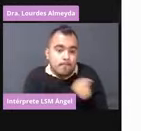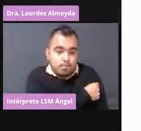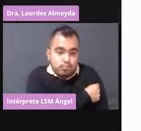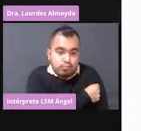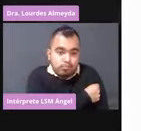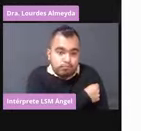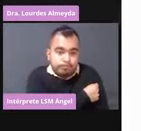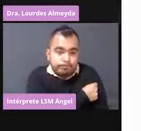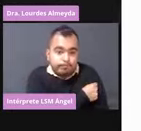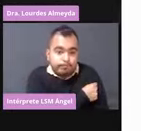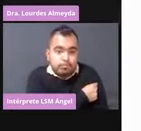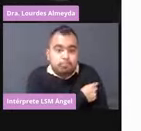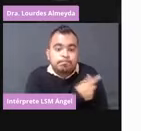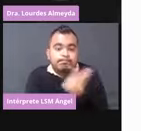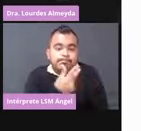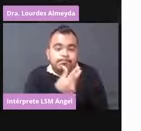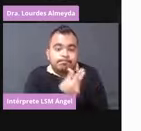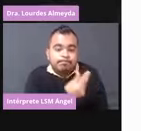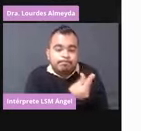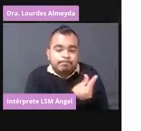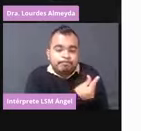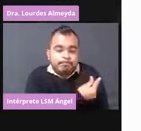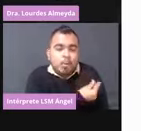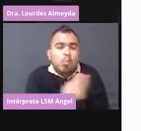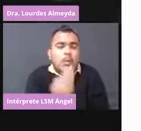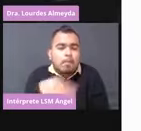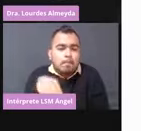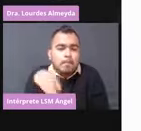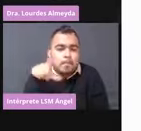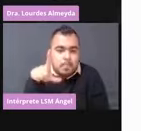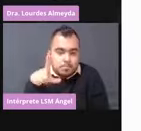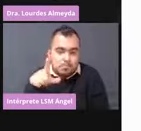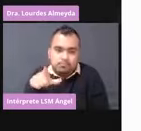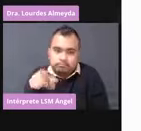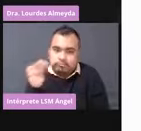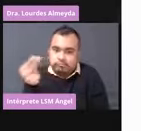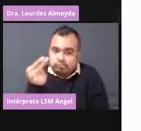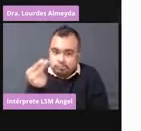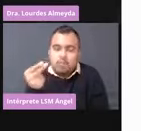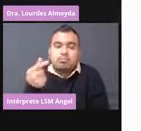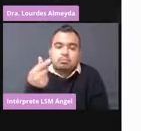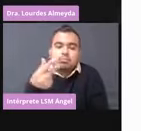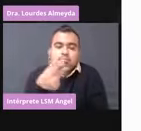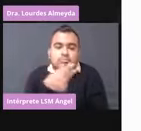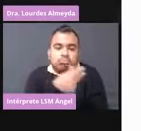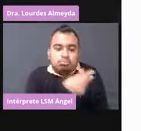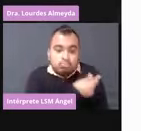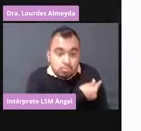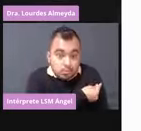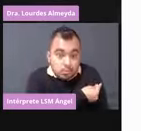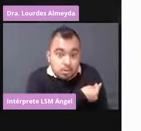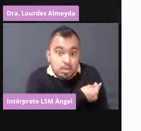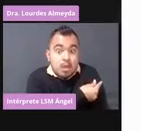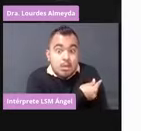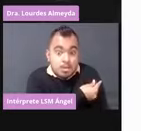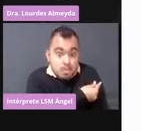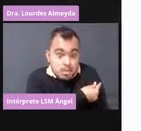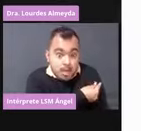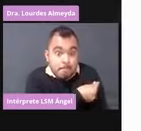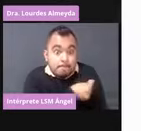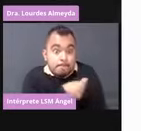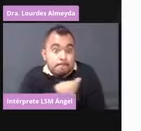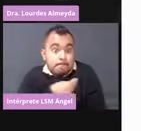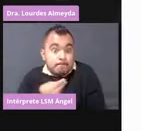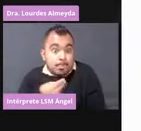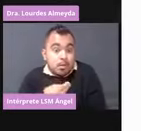dosis necesaria, y cuando se retira, se pone una torunda, pero no se frota,